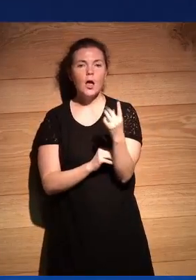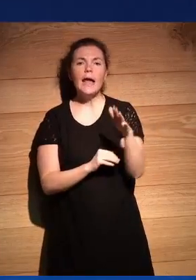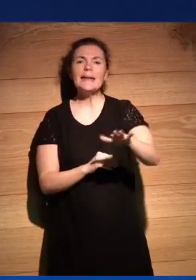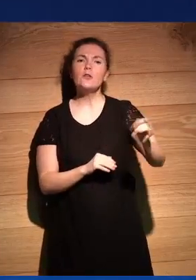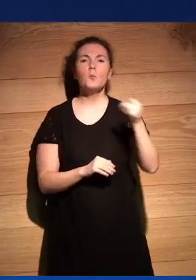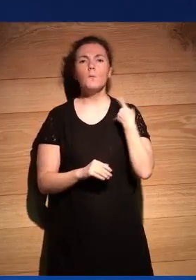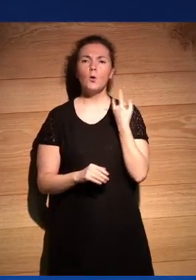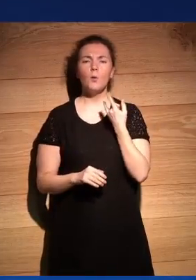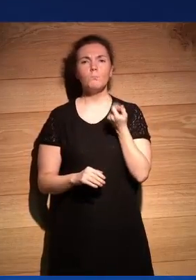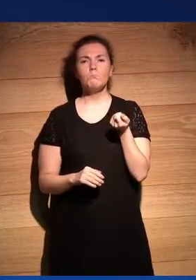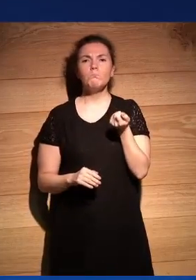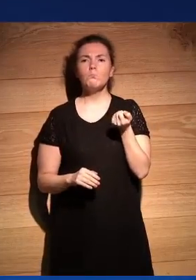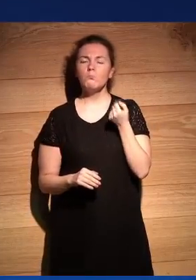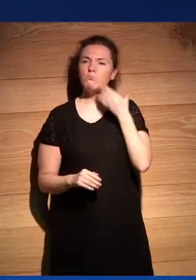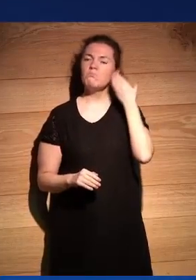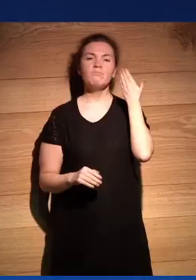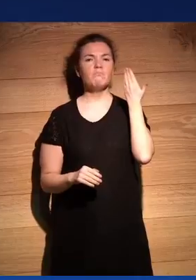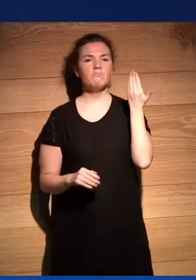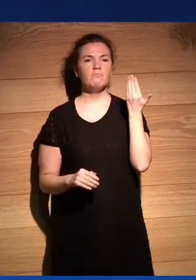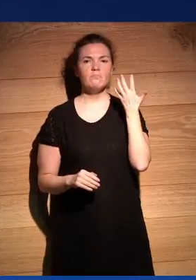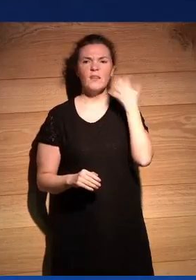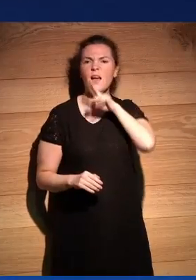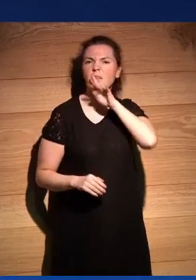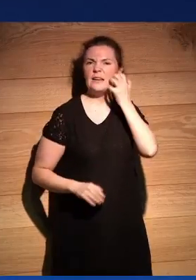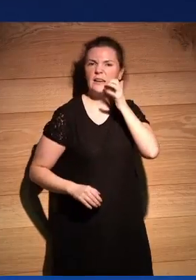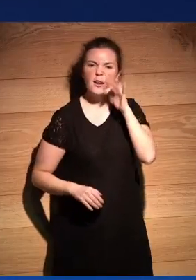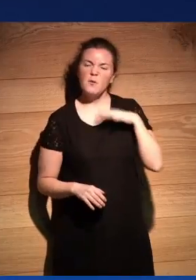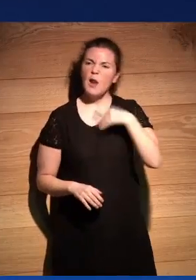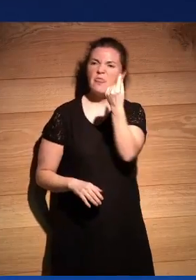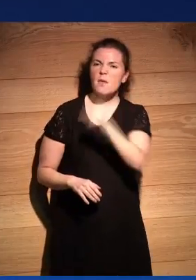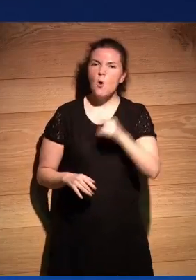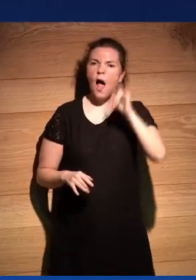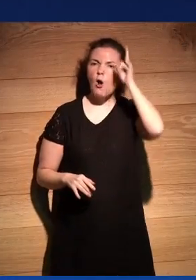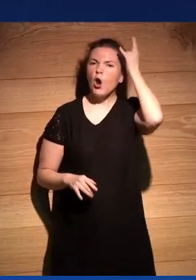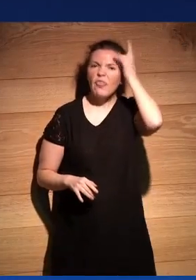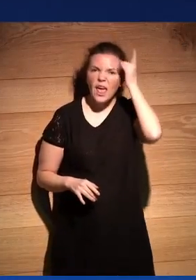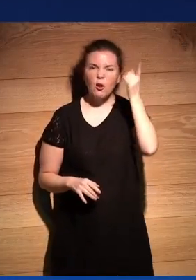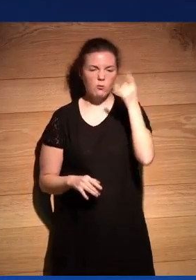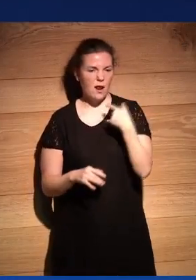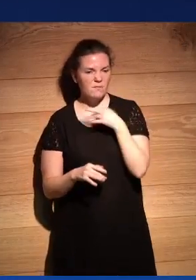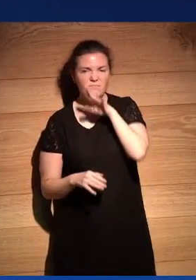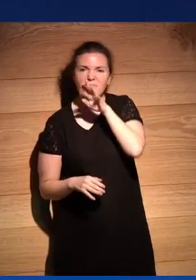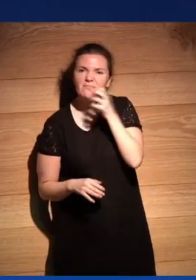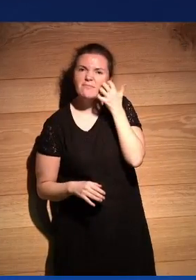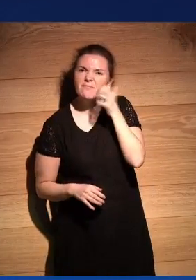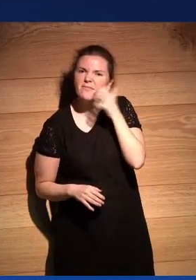¿no? pero bueno habla diciendo cosas raras como que le dibujen un cordero ¿no? que era una cosa muy extraña ¿no?